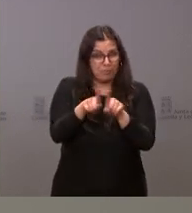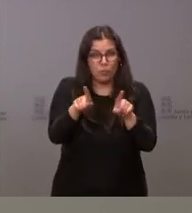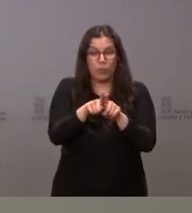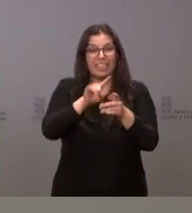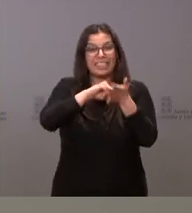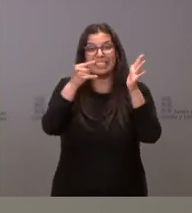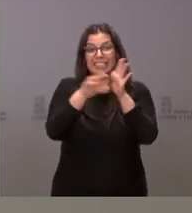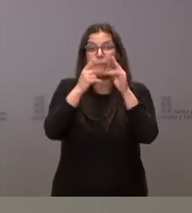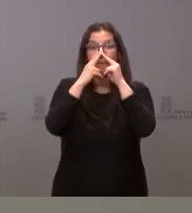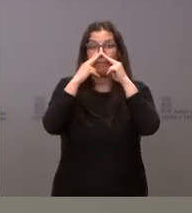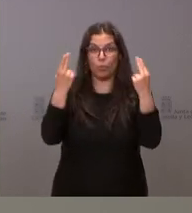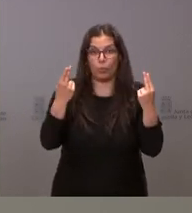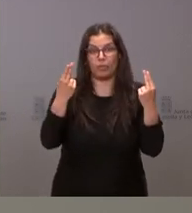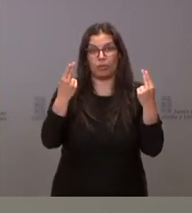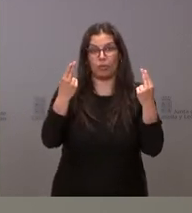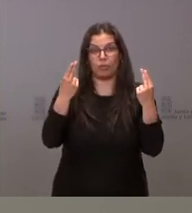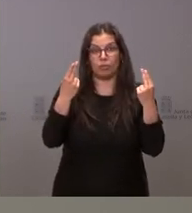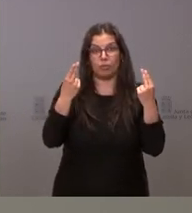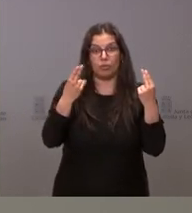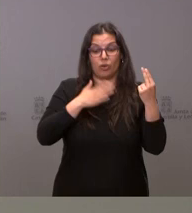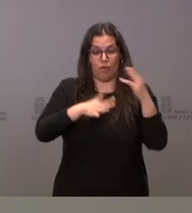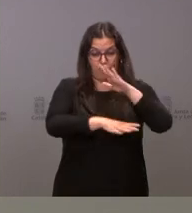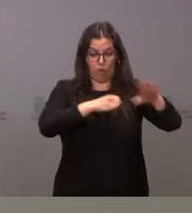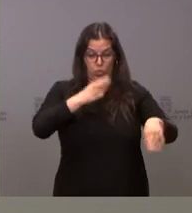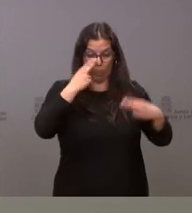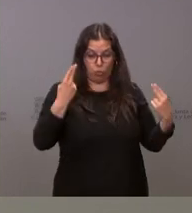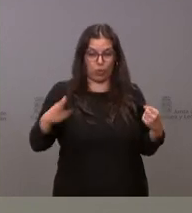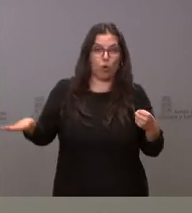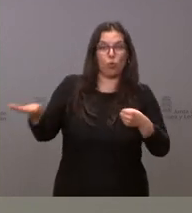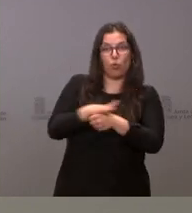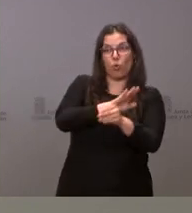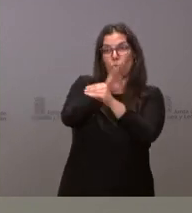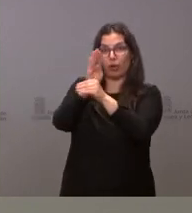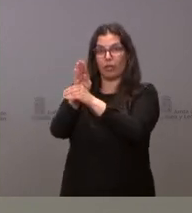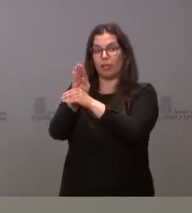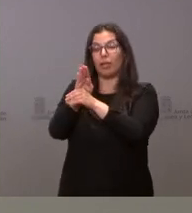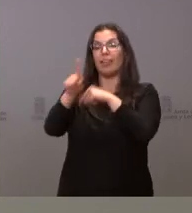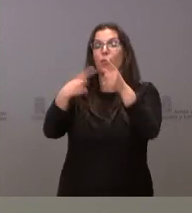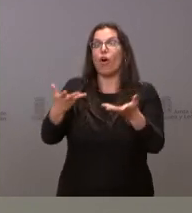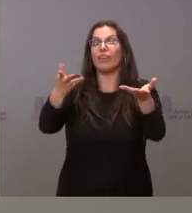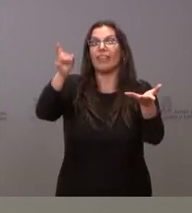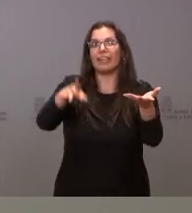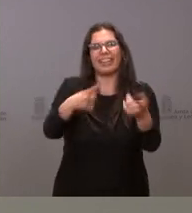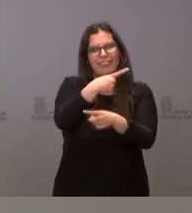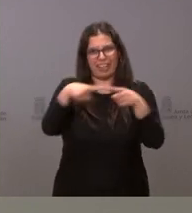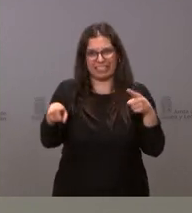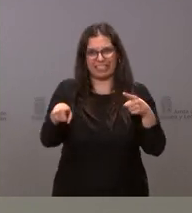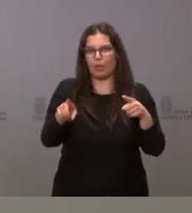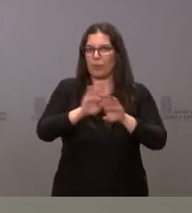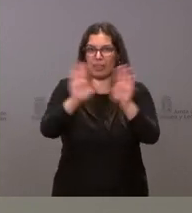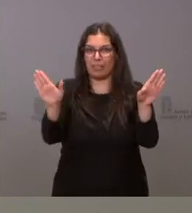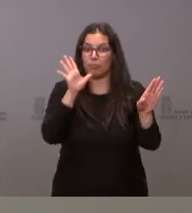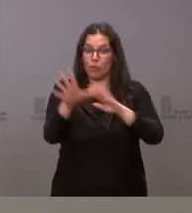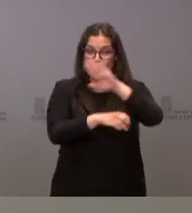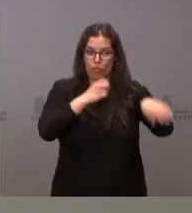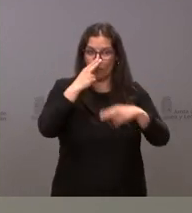sistema público financiado por fondos públicos. La diferencia es el sujeto que imparte esa enseñanza. Pero no deja de ser fondos